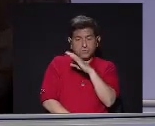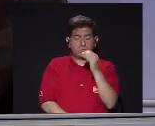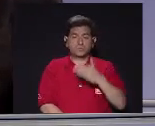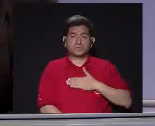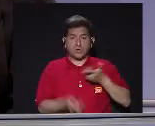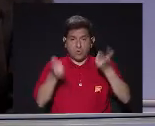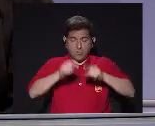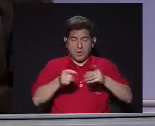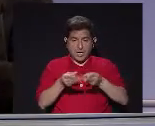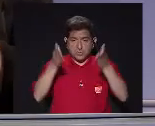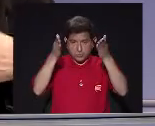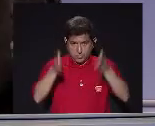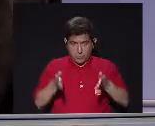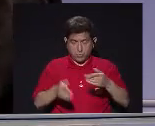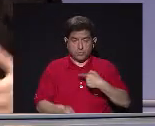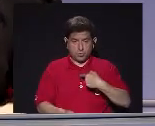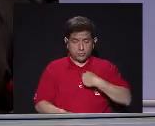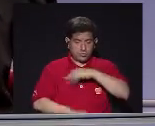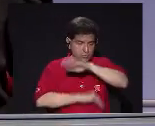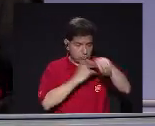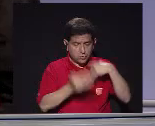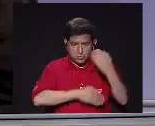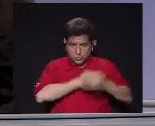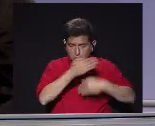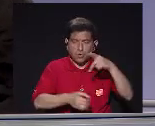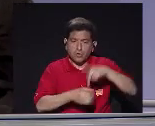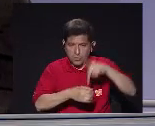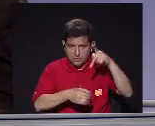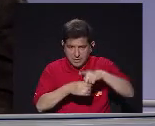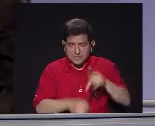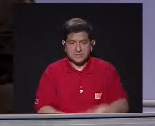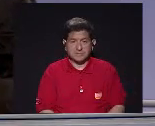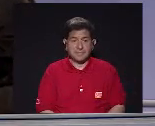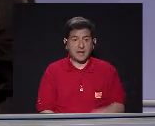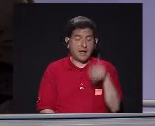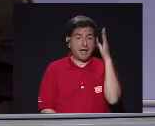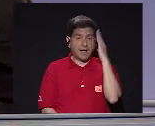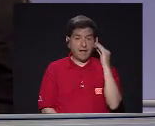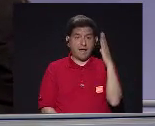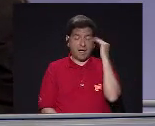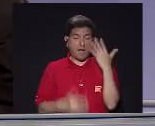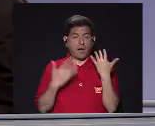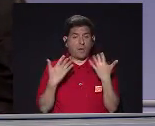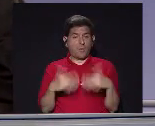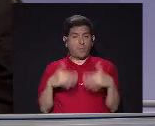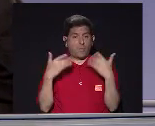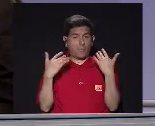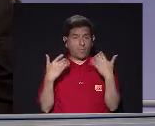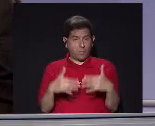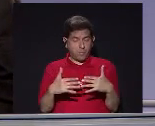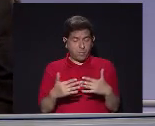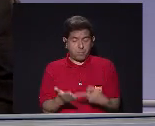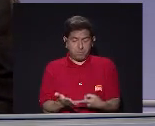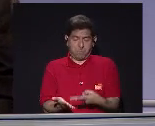En el caso mío Como productor Que estuve En todo el proceso Es una experiencia Realmente Enriquecedora